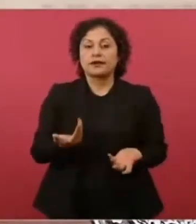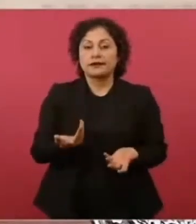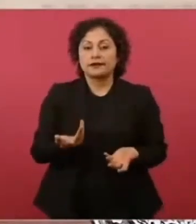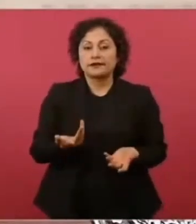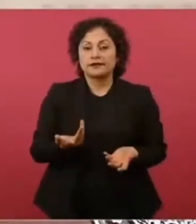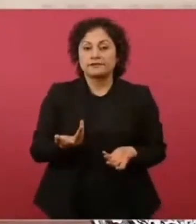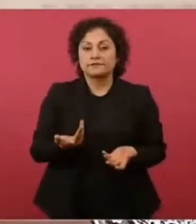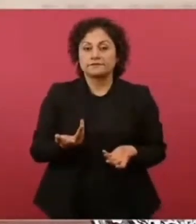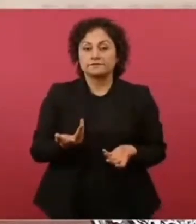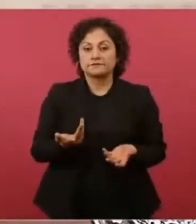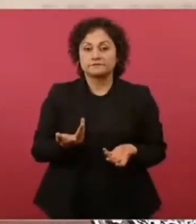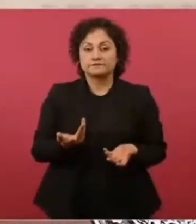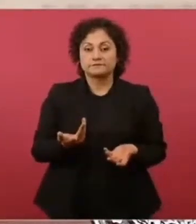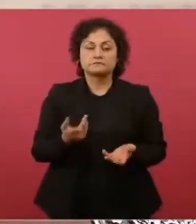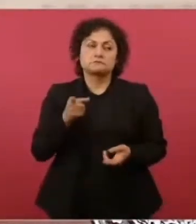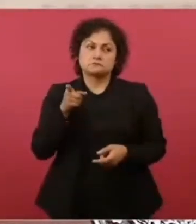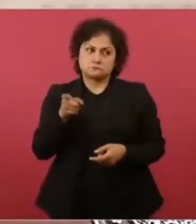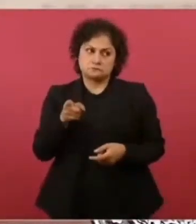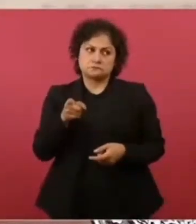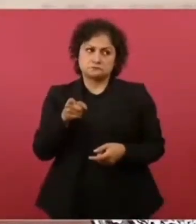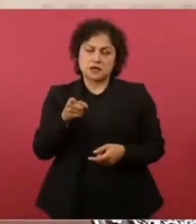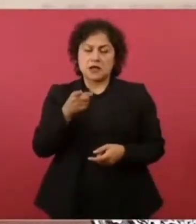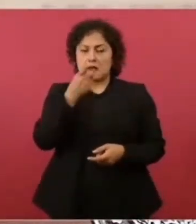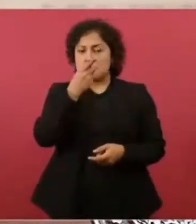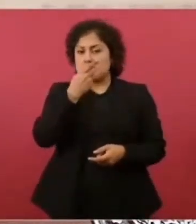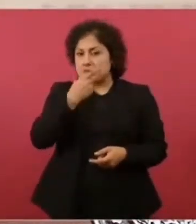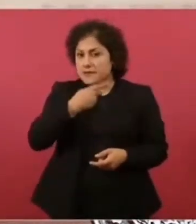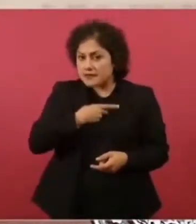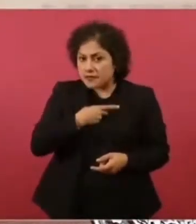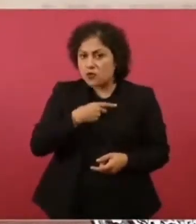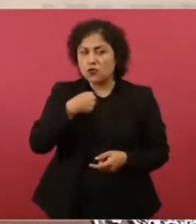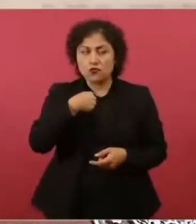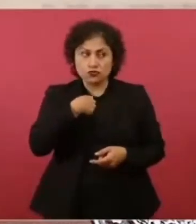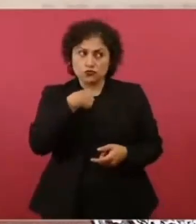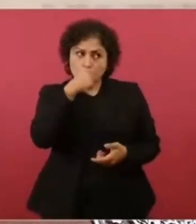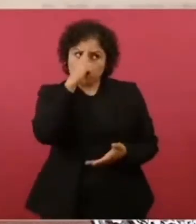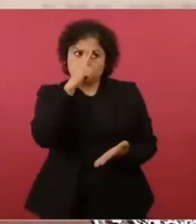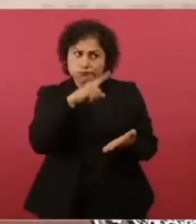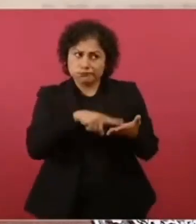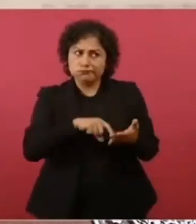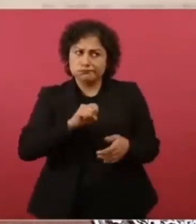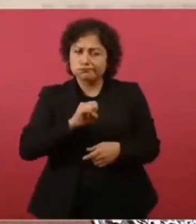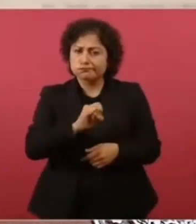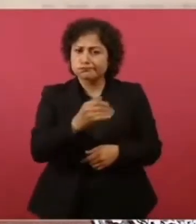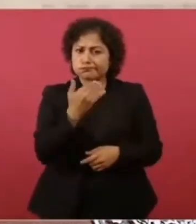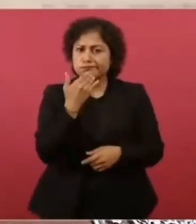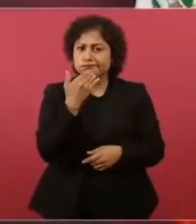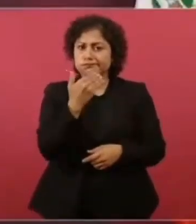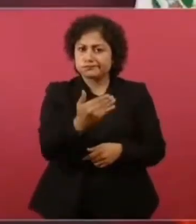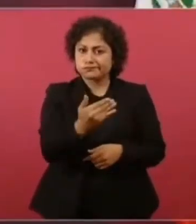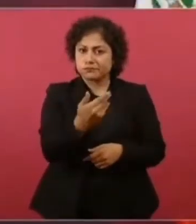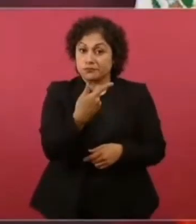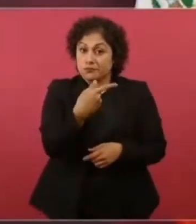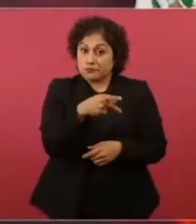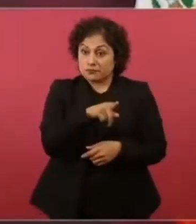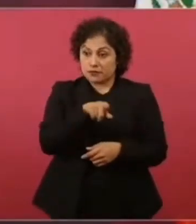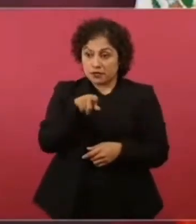creo en lo que está haciendo y no era esa su postura antes.